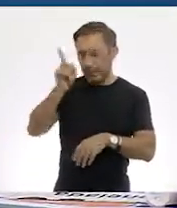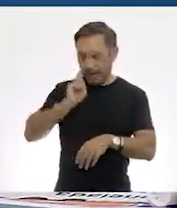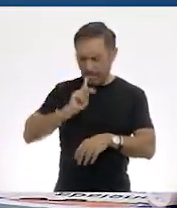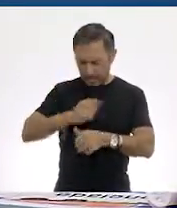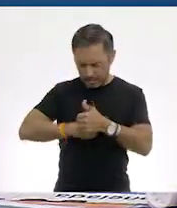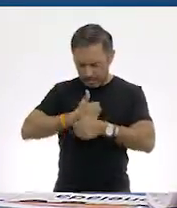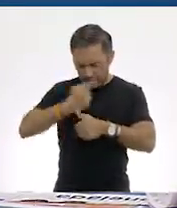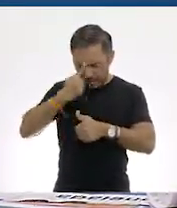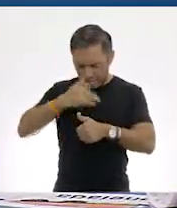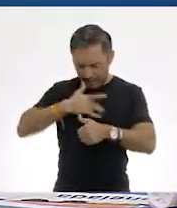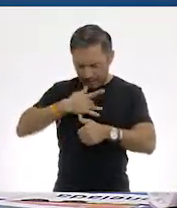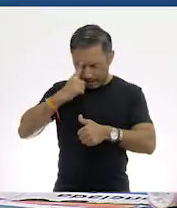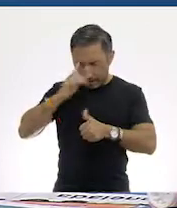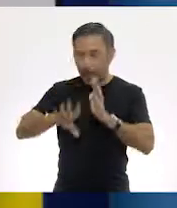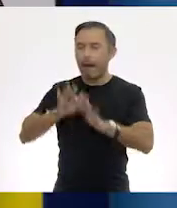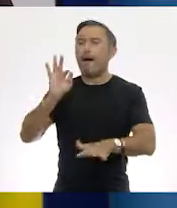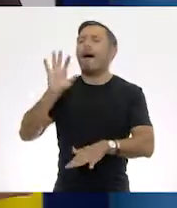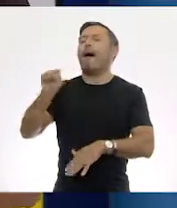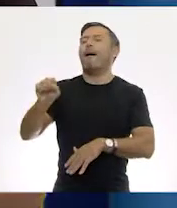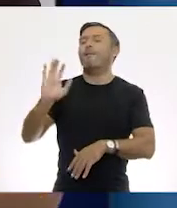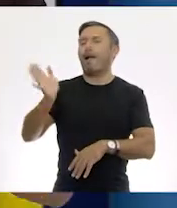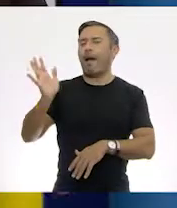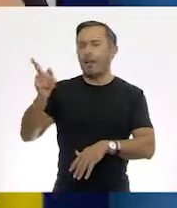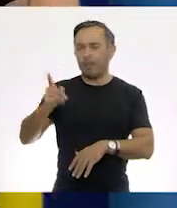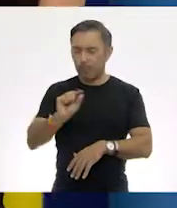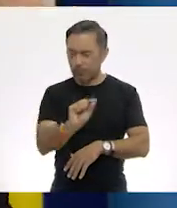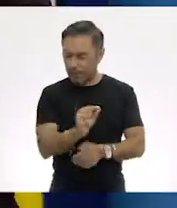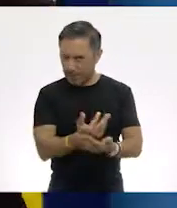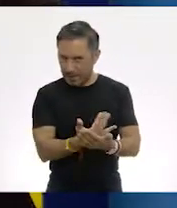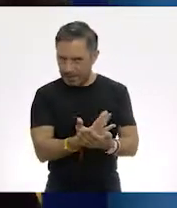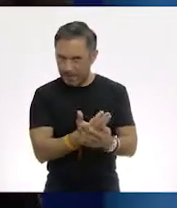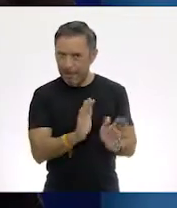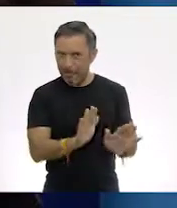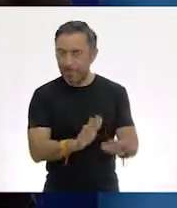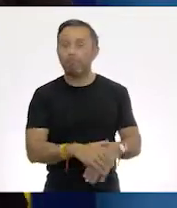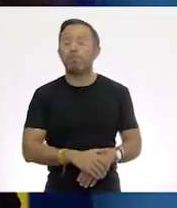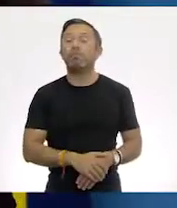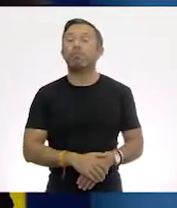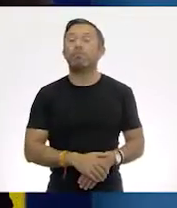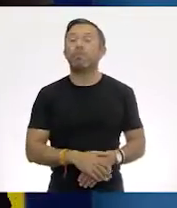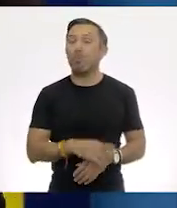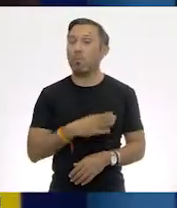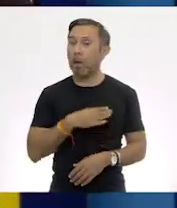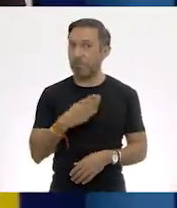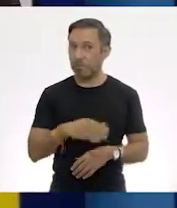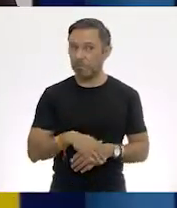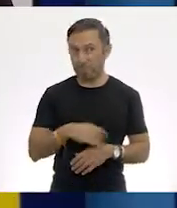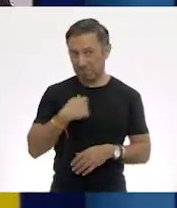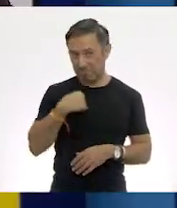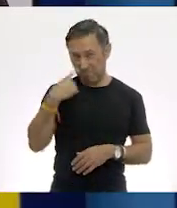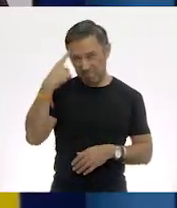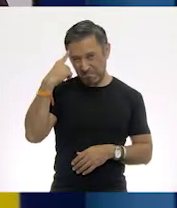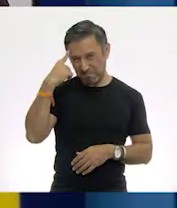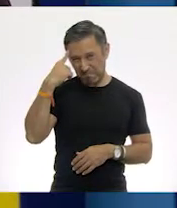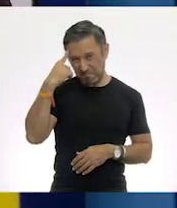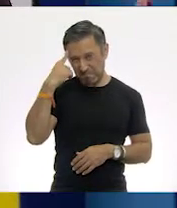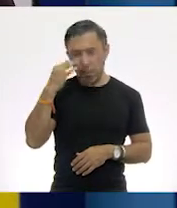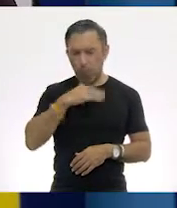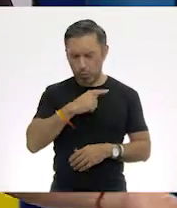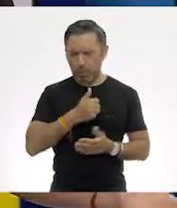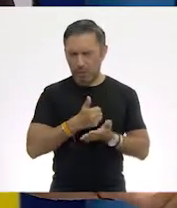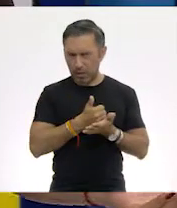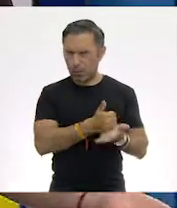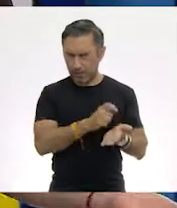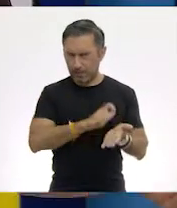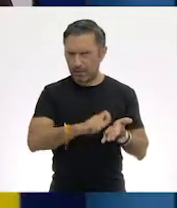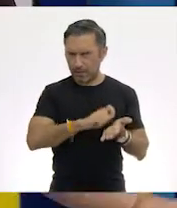Espera, espera. Bueno, Tom, yo creo que me ayudaría, te podría ayudar a escribirlo, pero